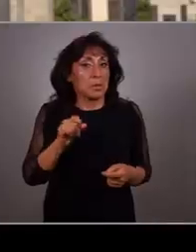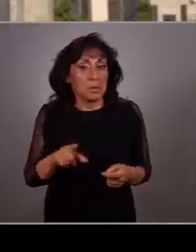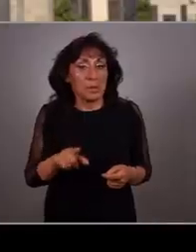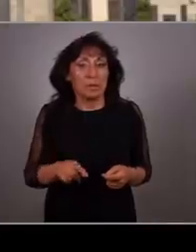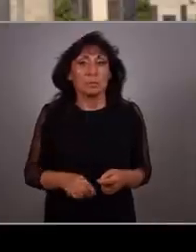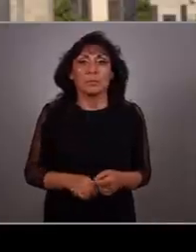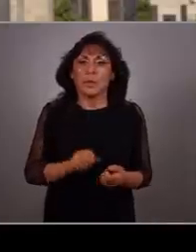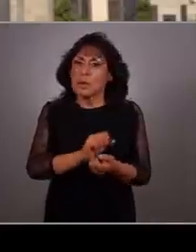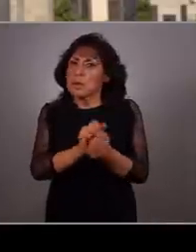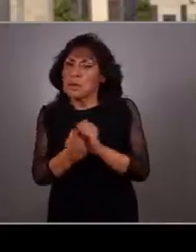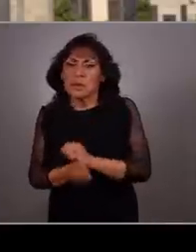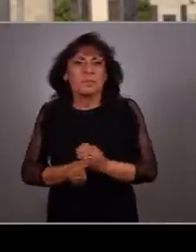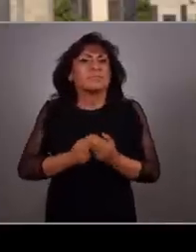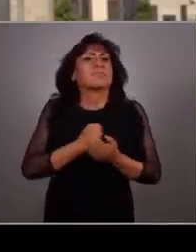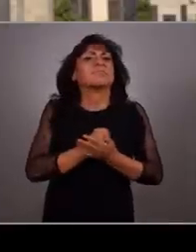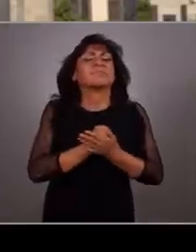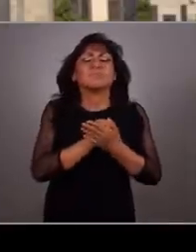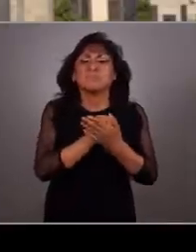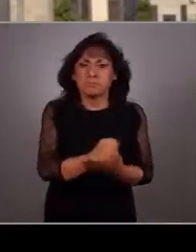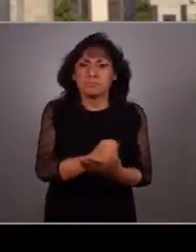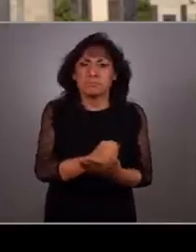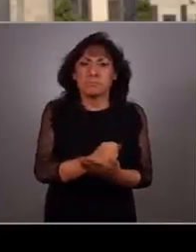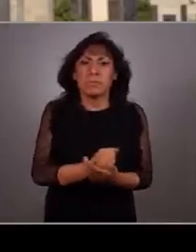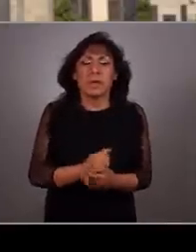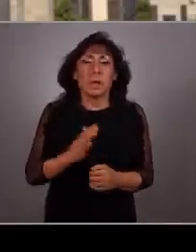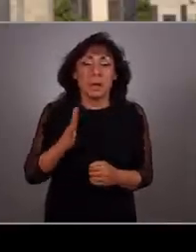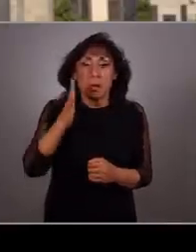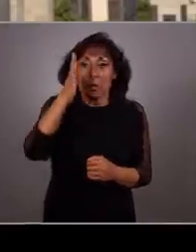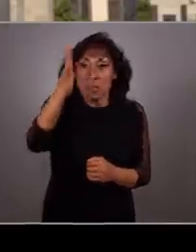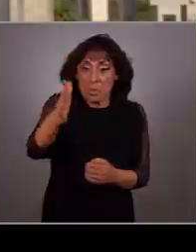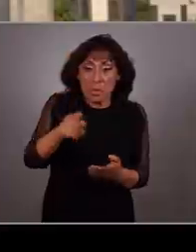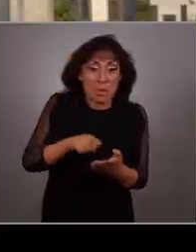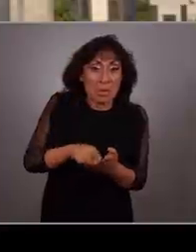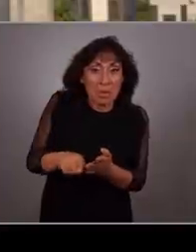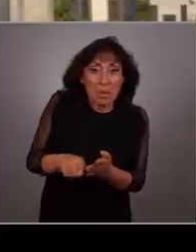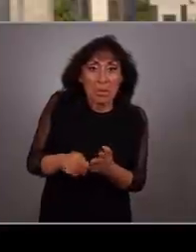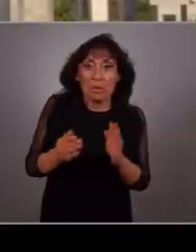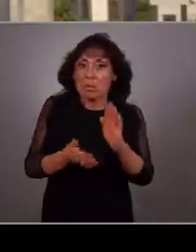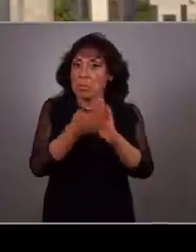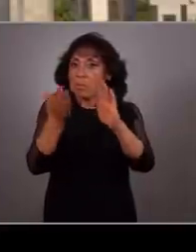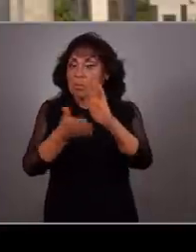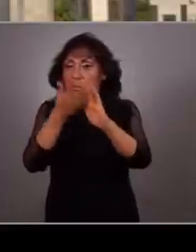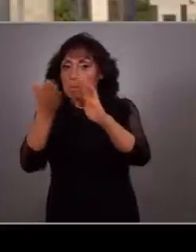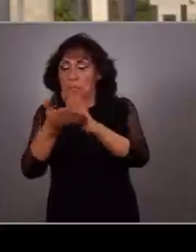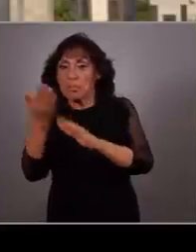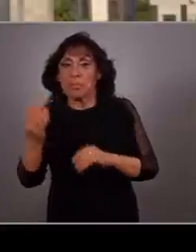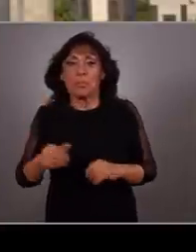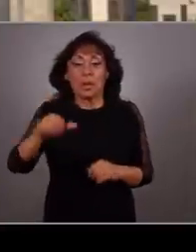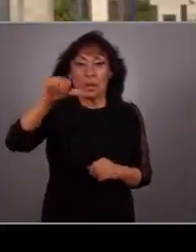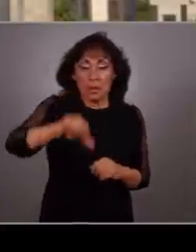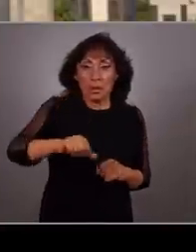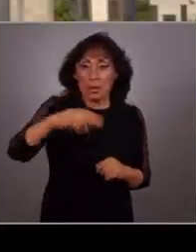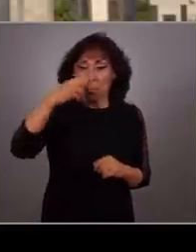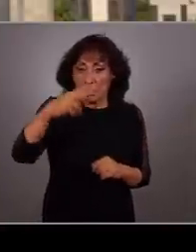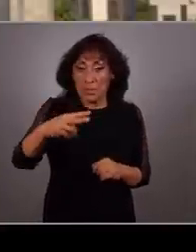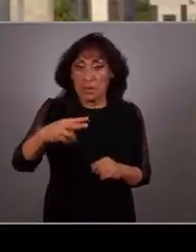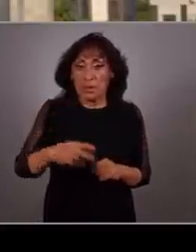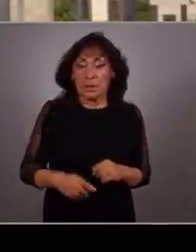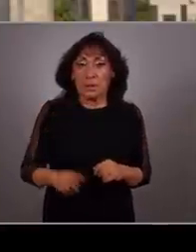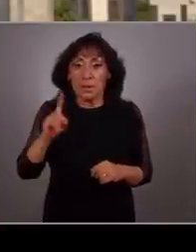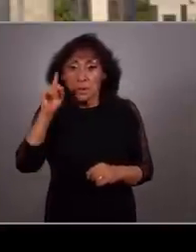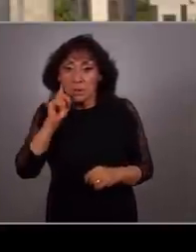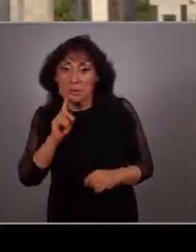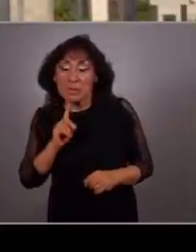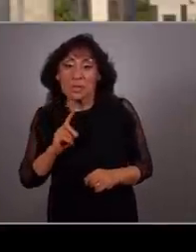Que nos exige evolucionar para construir una alternativa de futuro. Hoy, hoy México nos